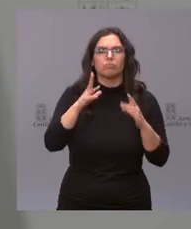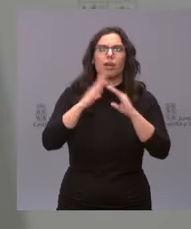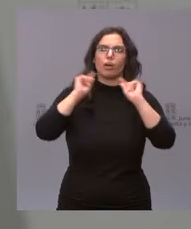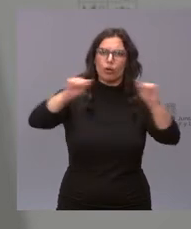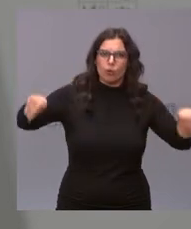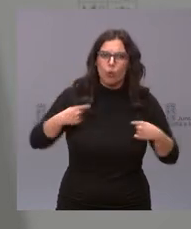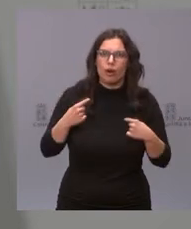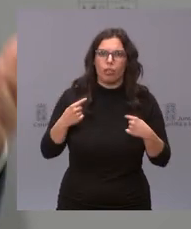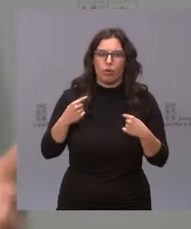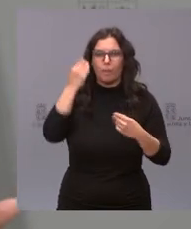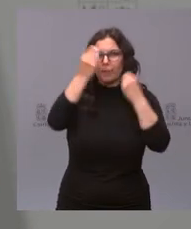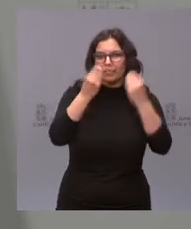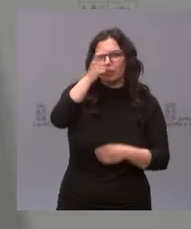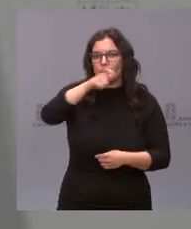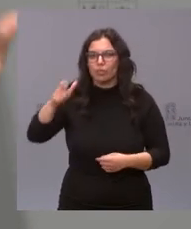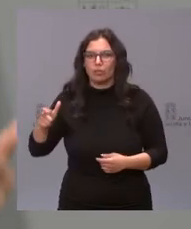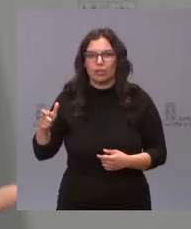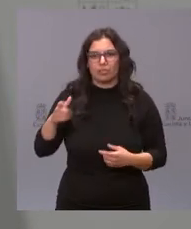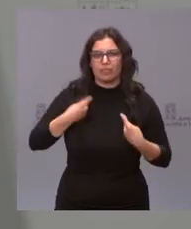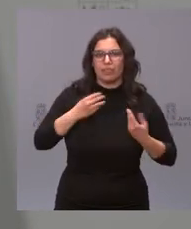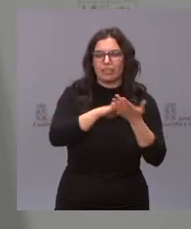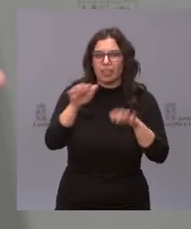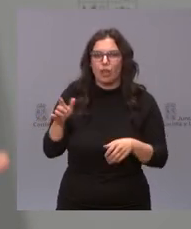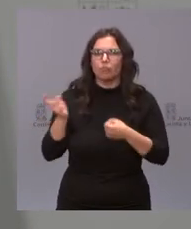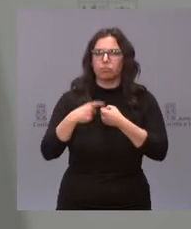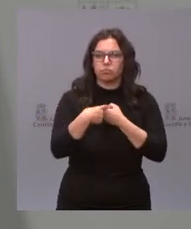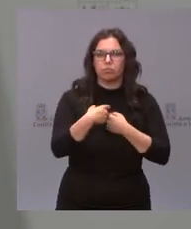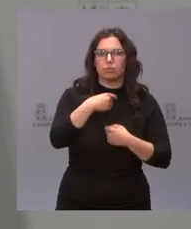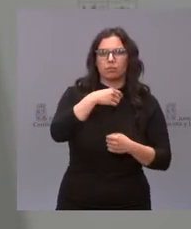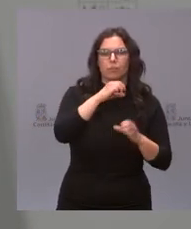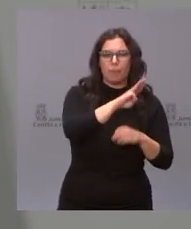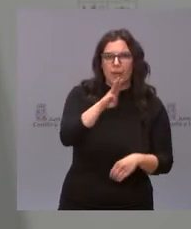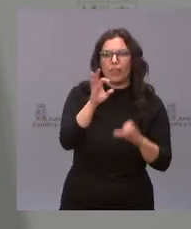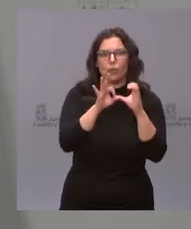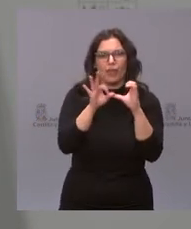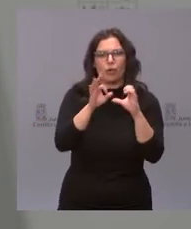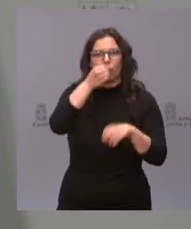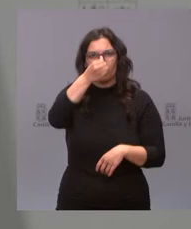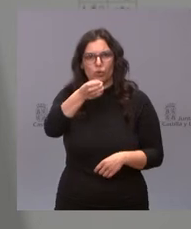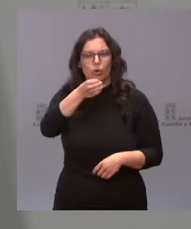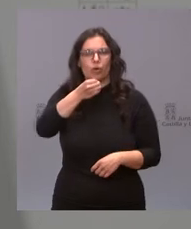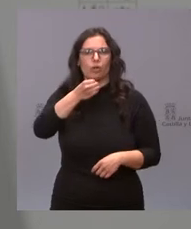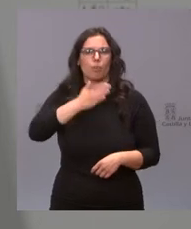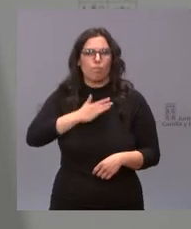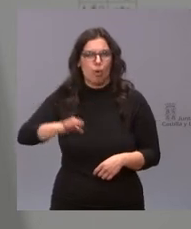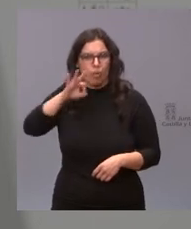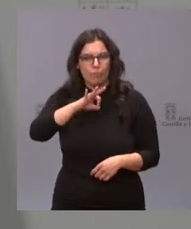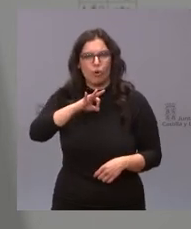comunidad autónoma, Partido Popular y Ciudadanos, el Partido Socialista, Podemos y también por Ávila,